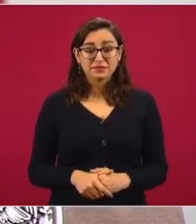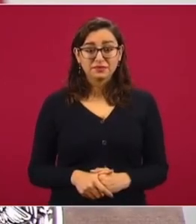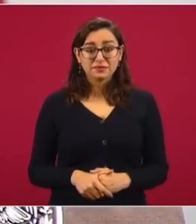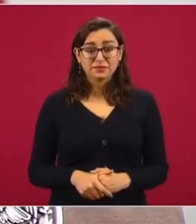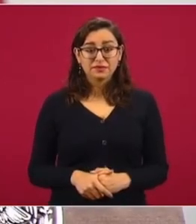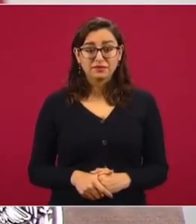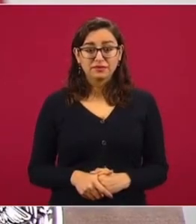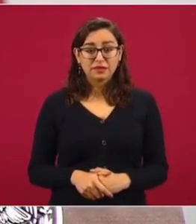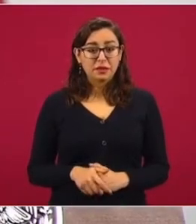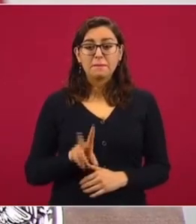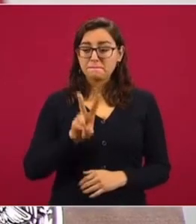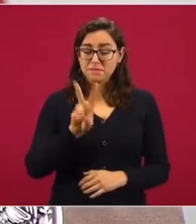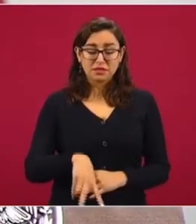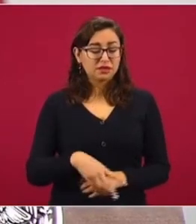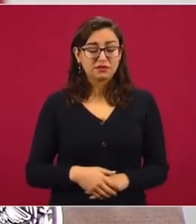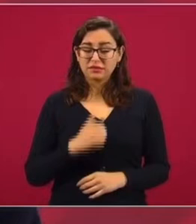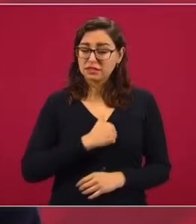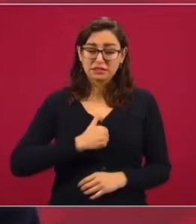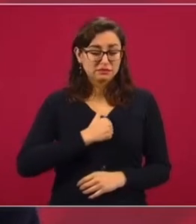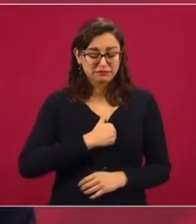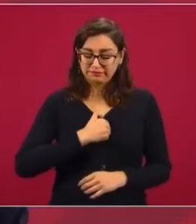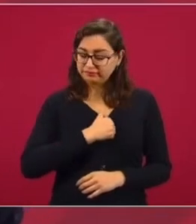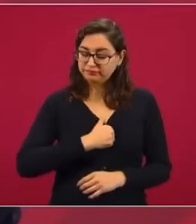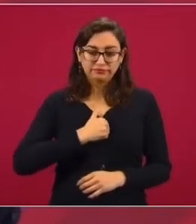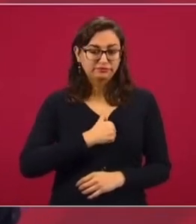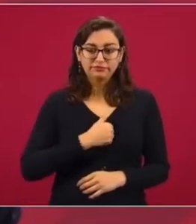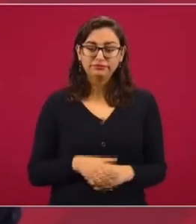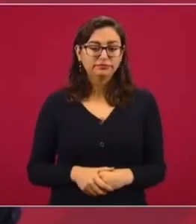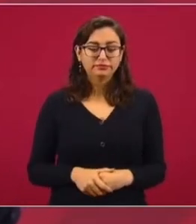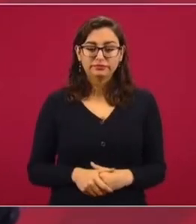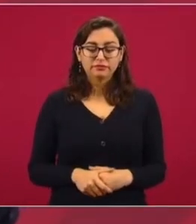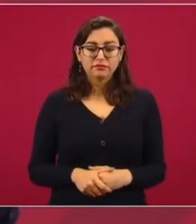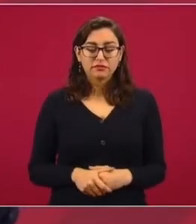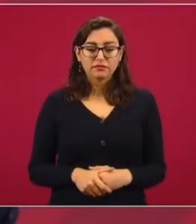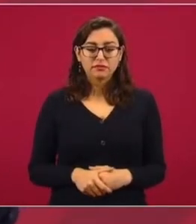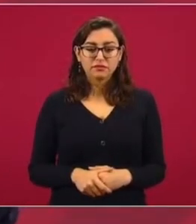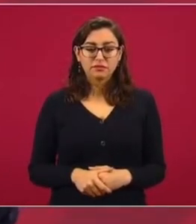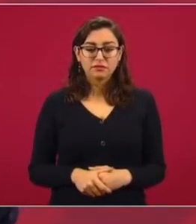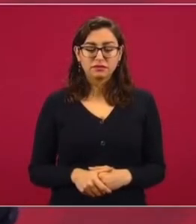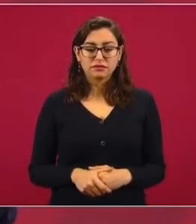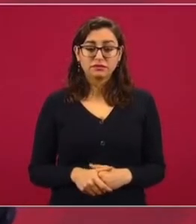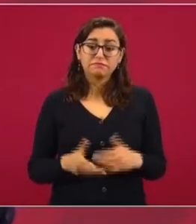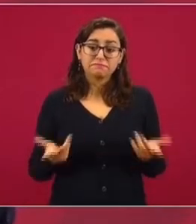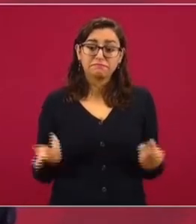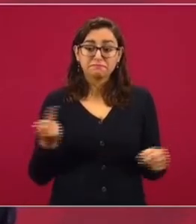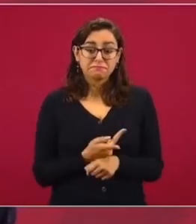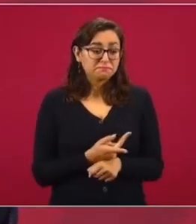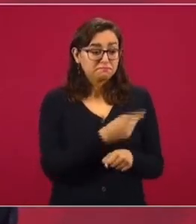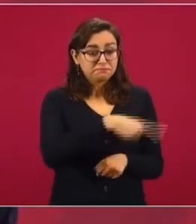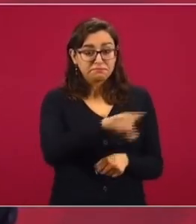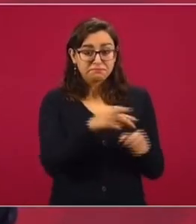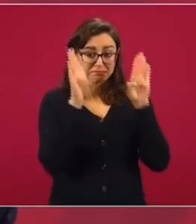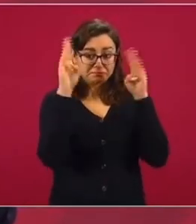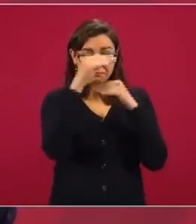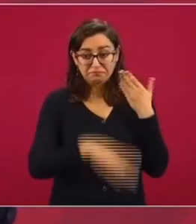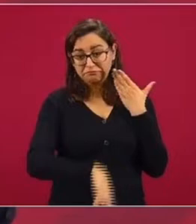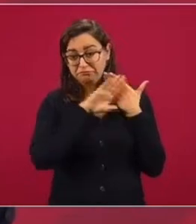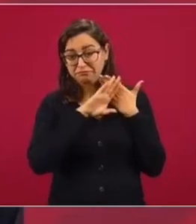es muy lamentable lo que ha sucedido. Y los conservadores, nuestros adversarios,